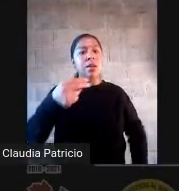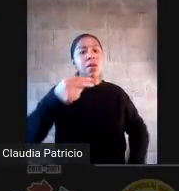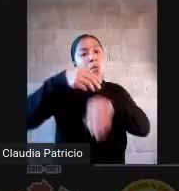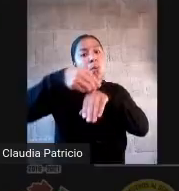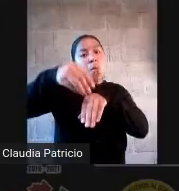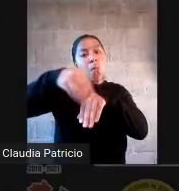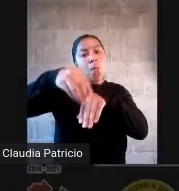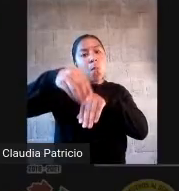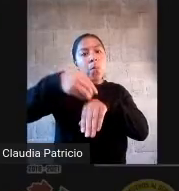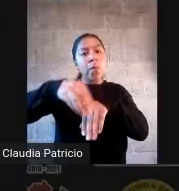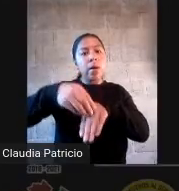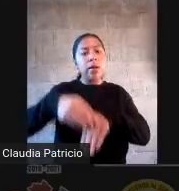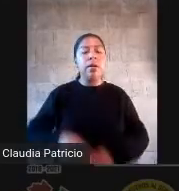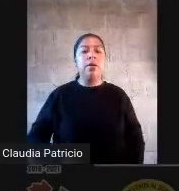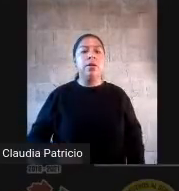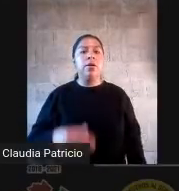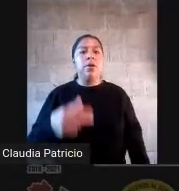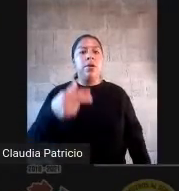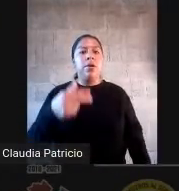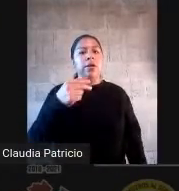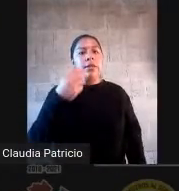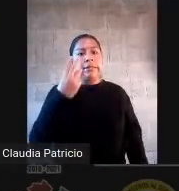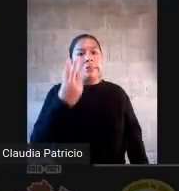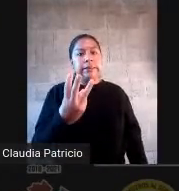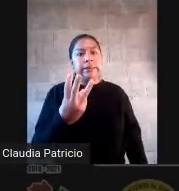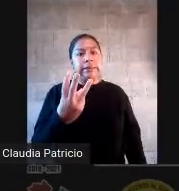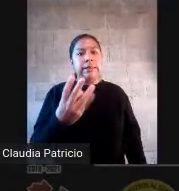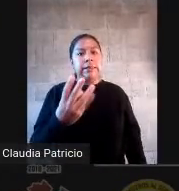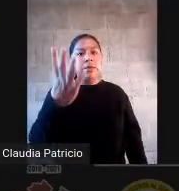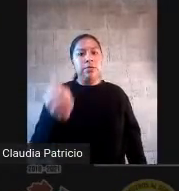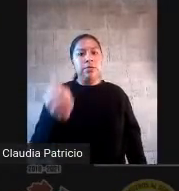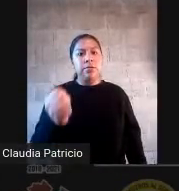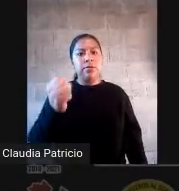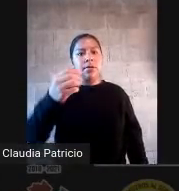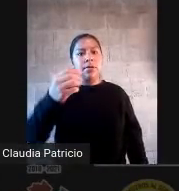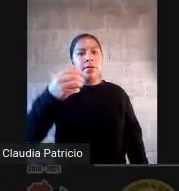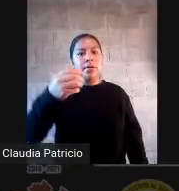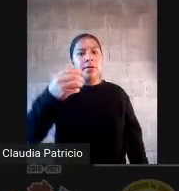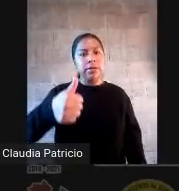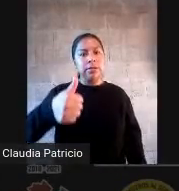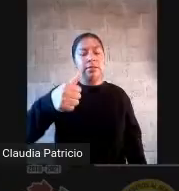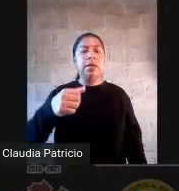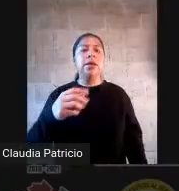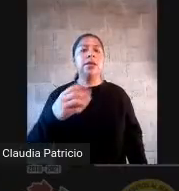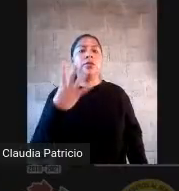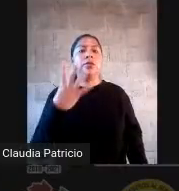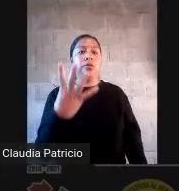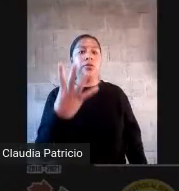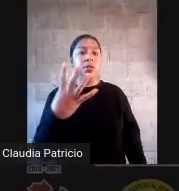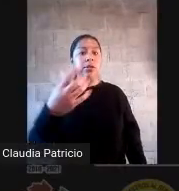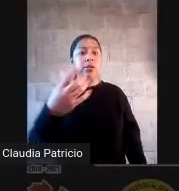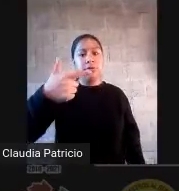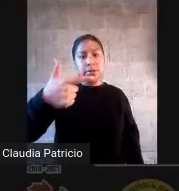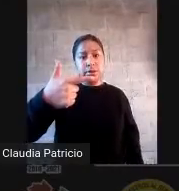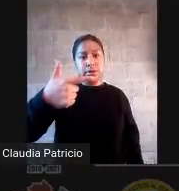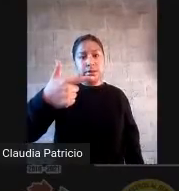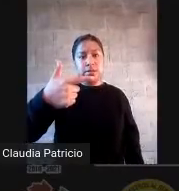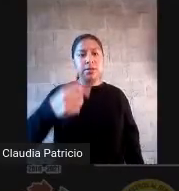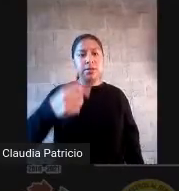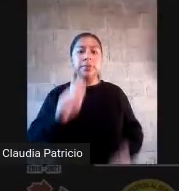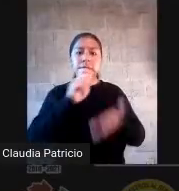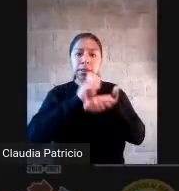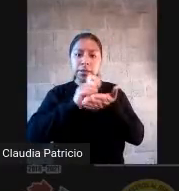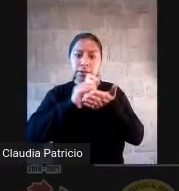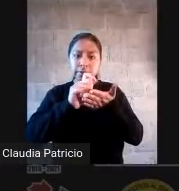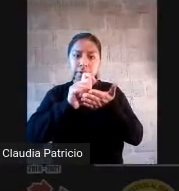a ingresar a la diapositiva y van a responder ¿cómo se sienten hoy para aprender? Y dependiendo lo que ustedes respondan, eso se va